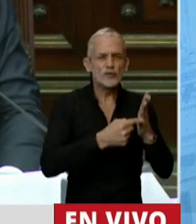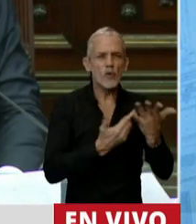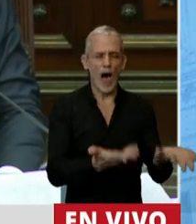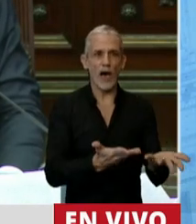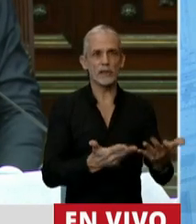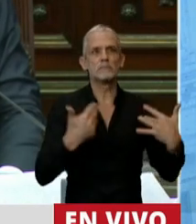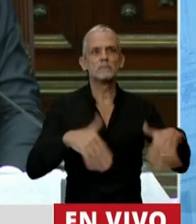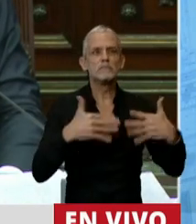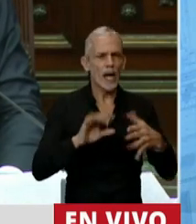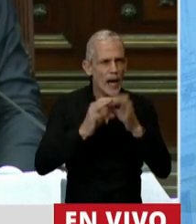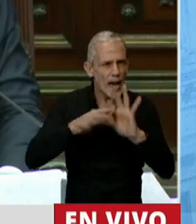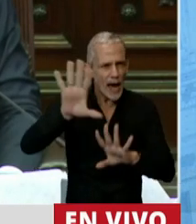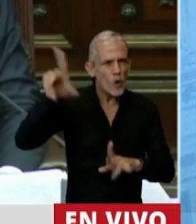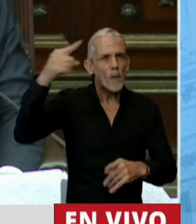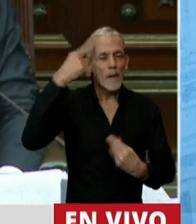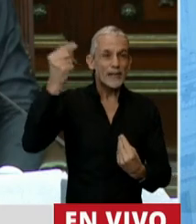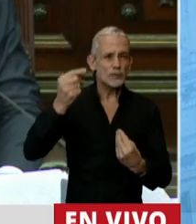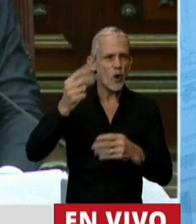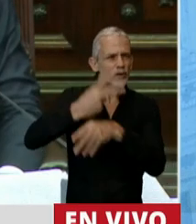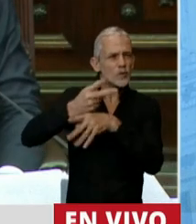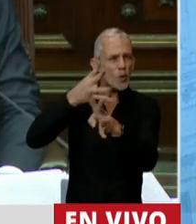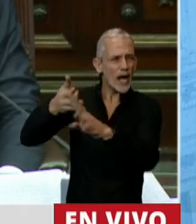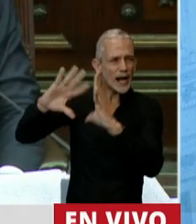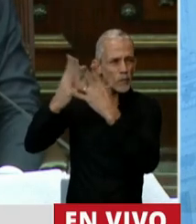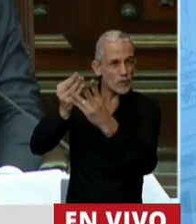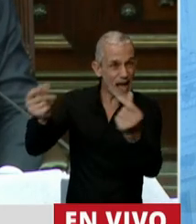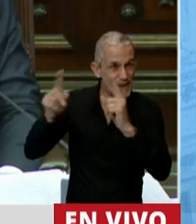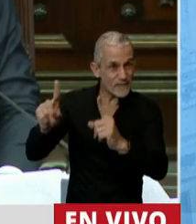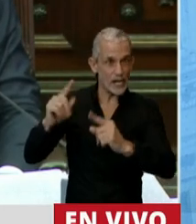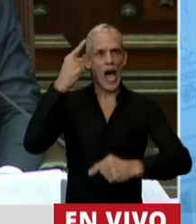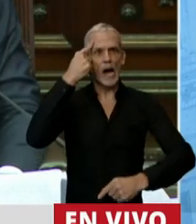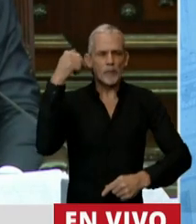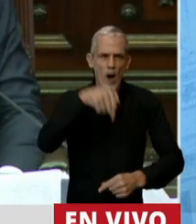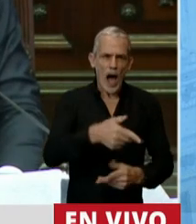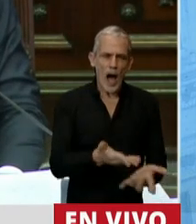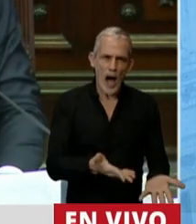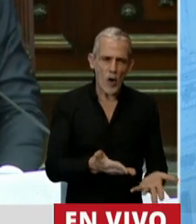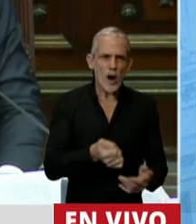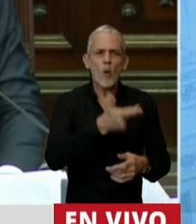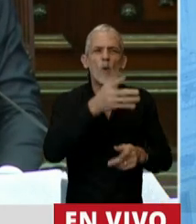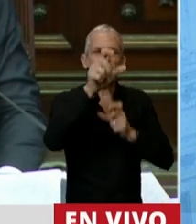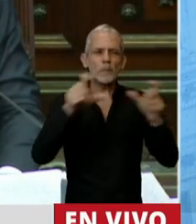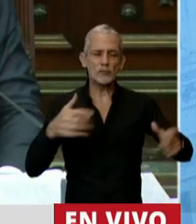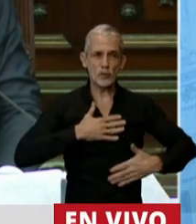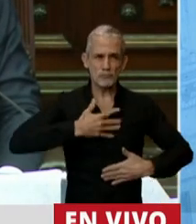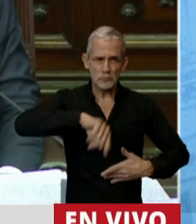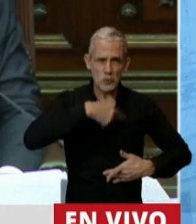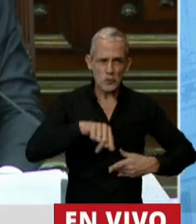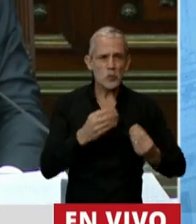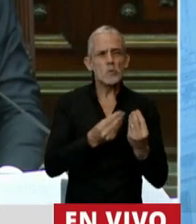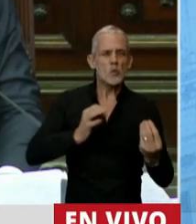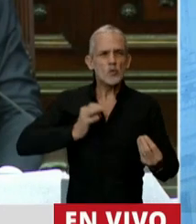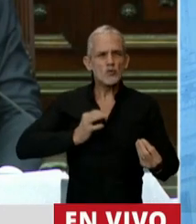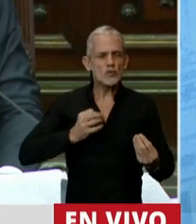gran oportunidad. Europa lo pensó después de la Segunda Guerra Mundial. Nosotros quizás lo podemos pensar ahora. ¿Cuántos de nosotros durante mucho